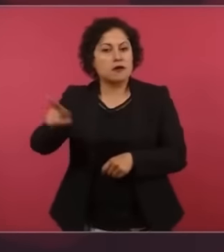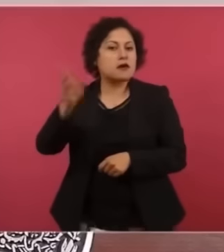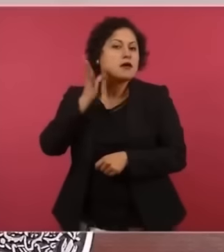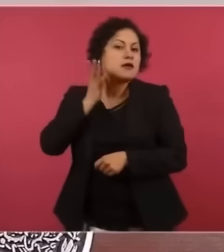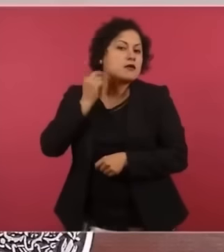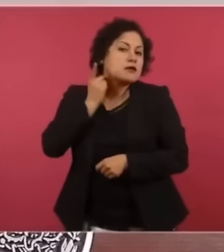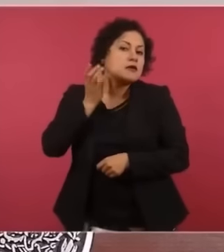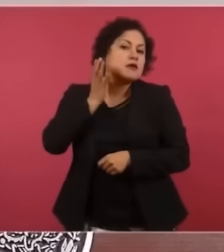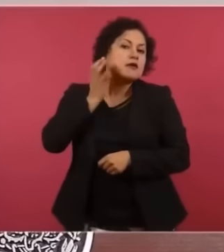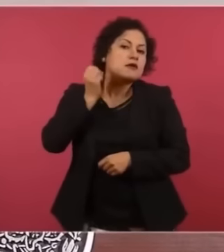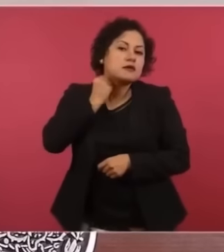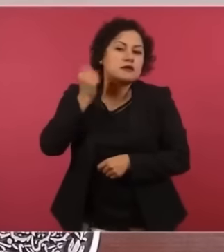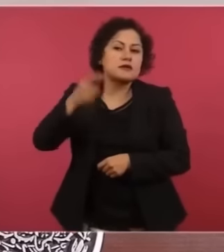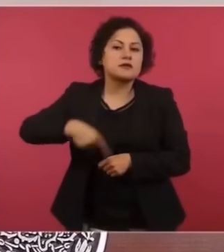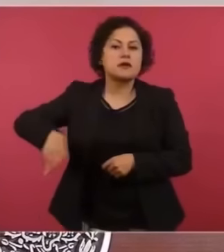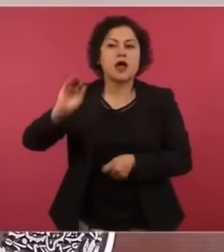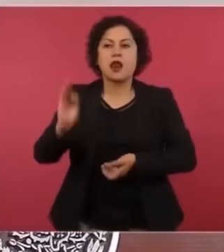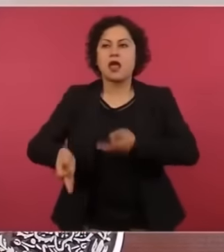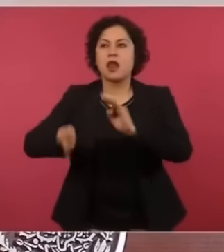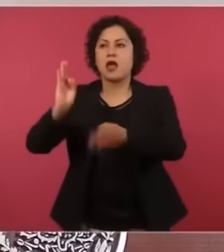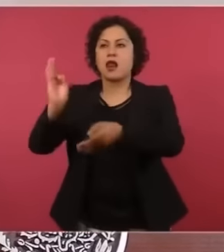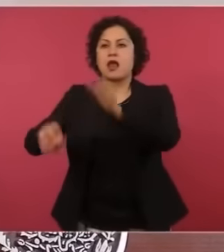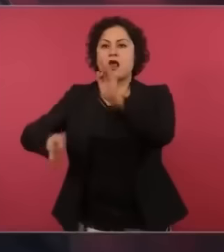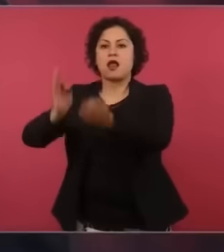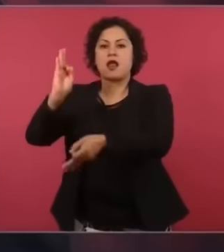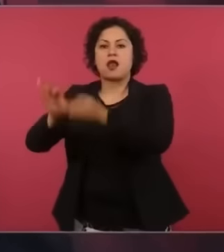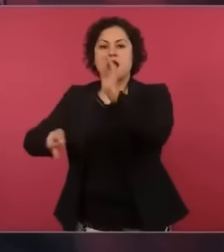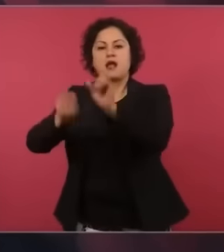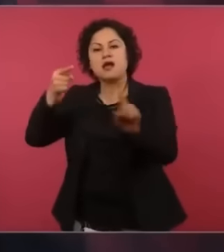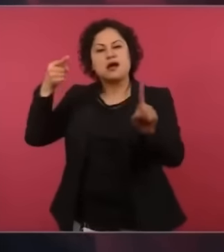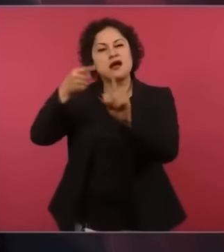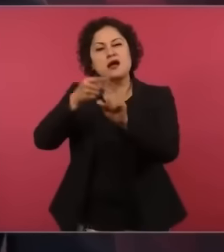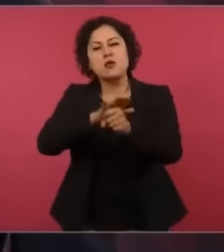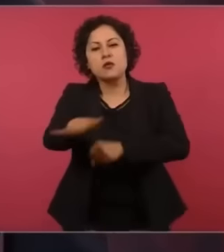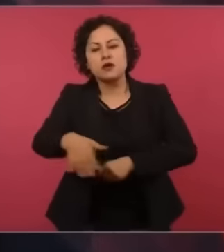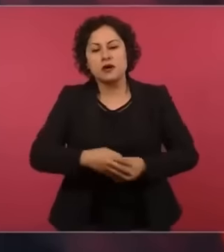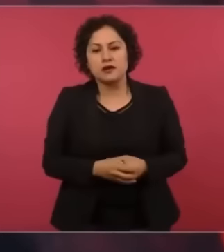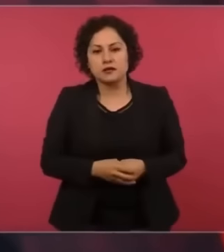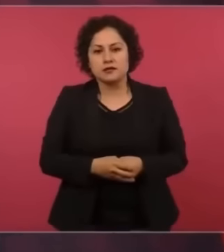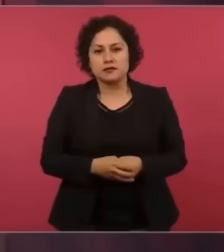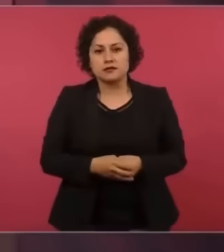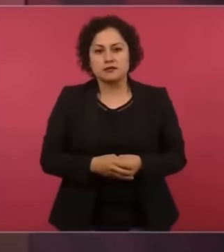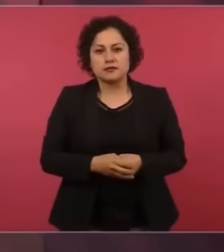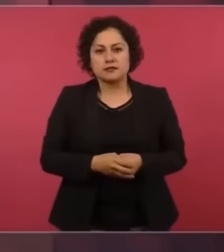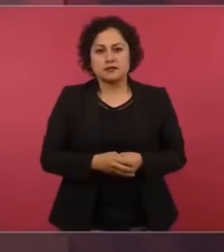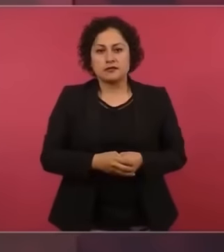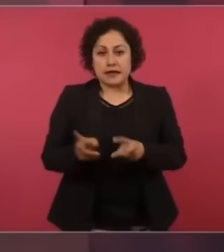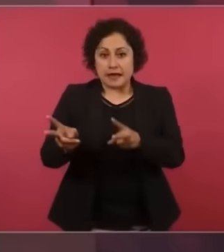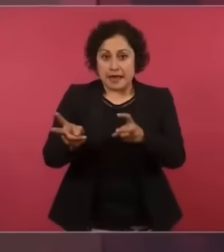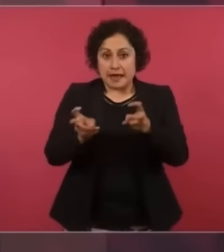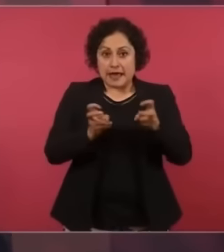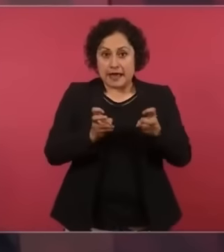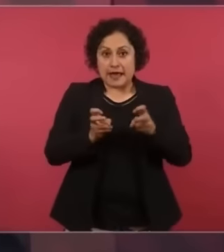Cámara de Senadores fueron para legalizar el atraco